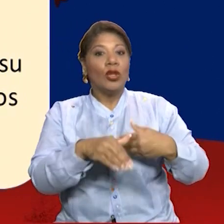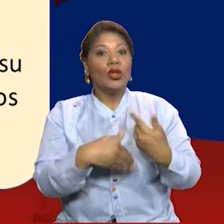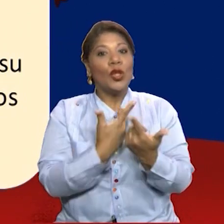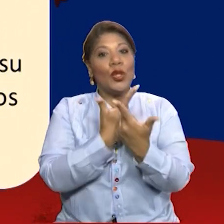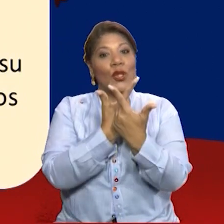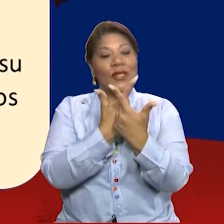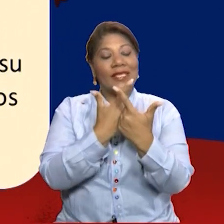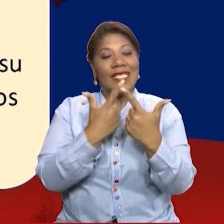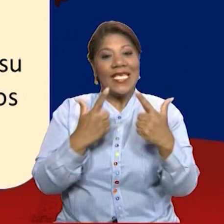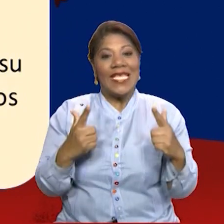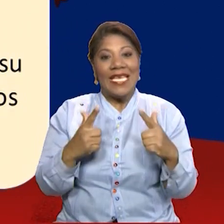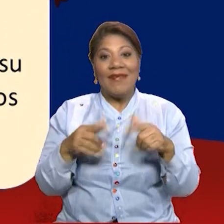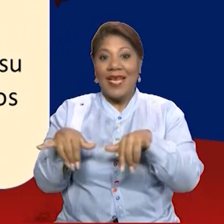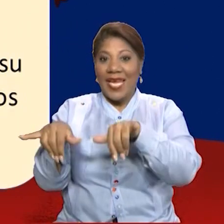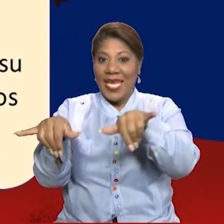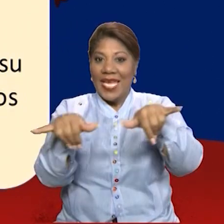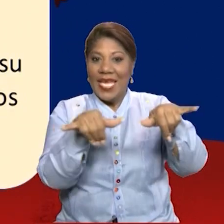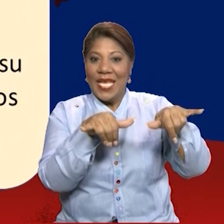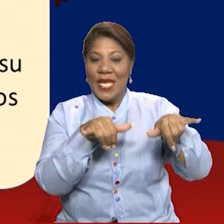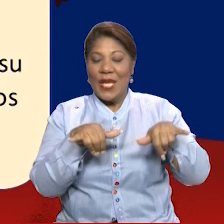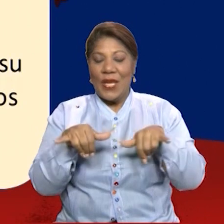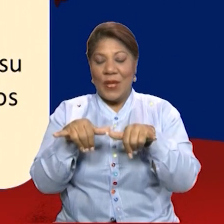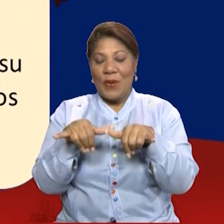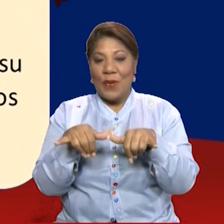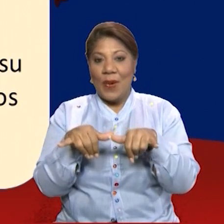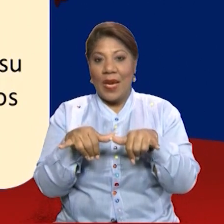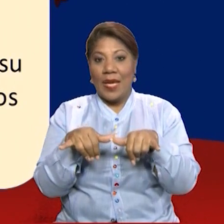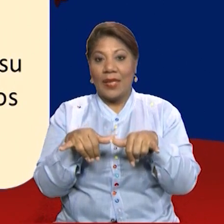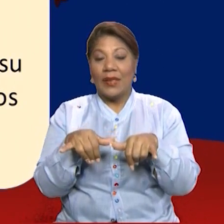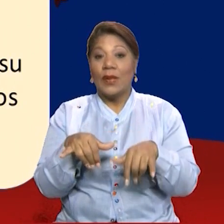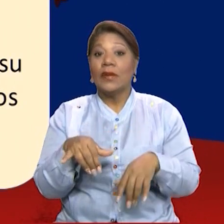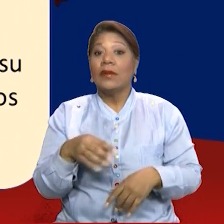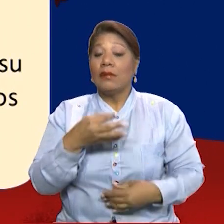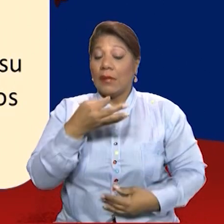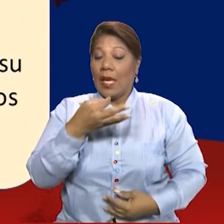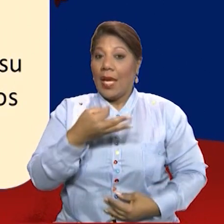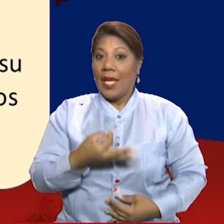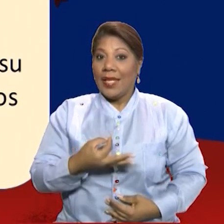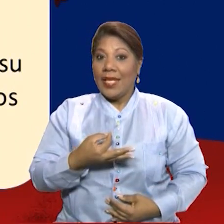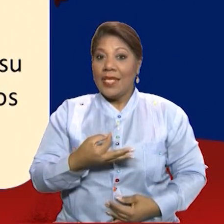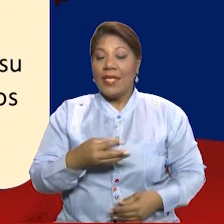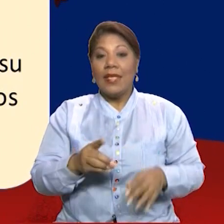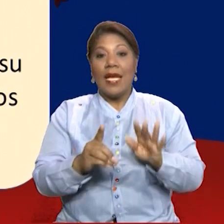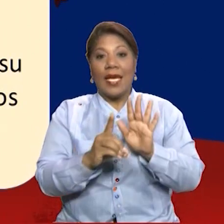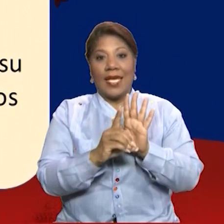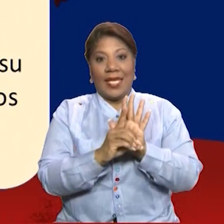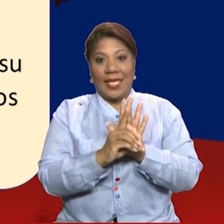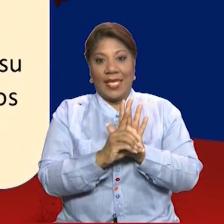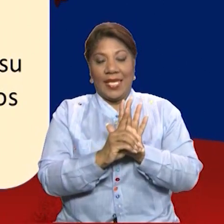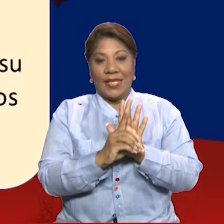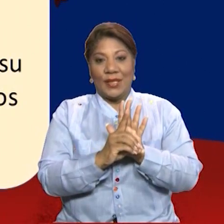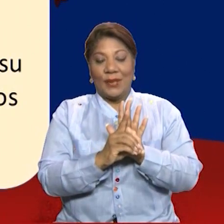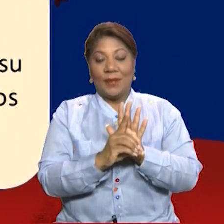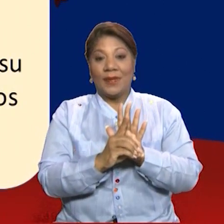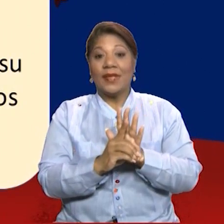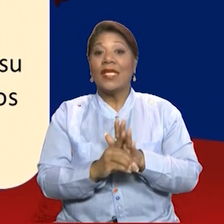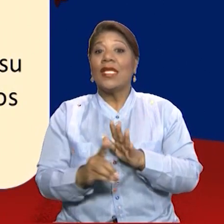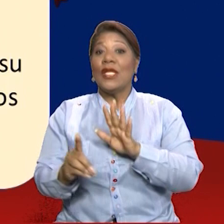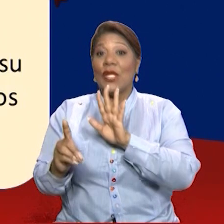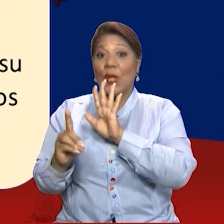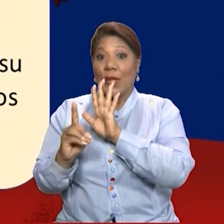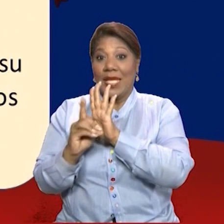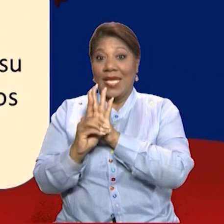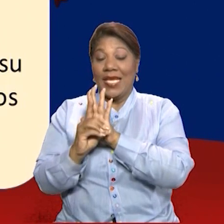igualdad en cuanto a dignidad y a derechos se refiere. Los derechos